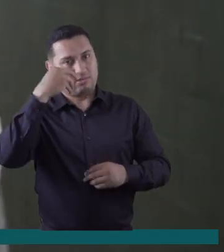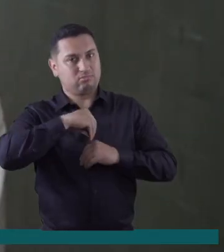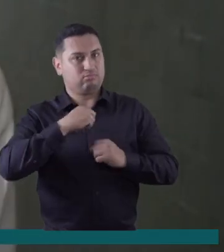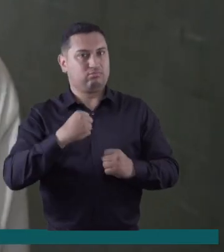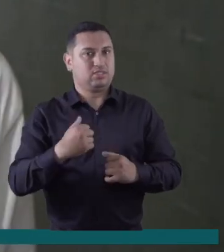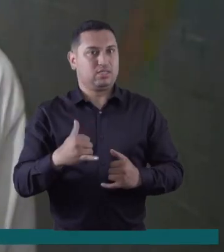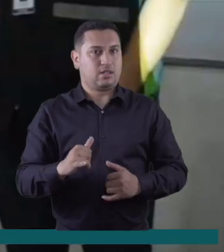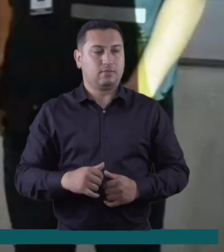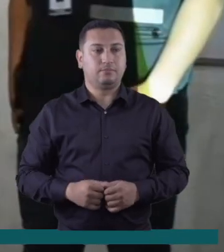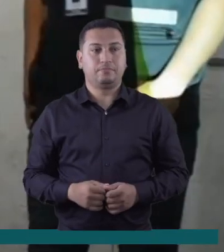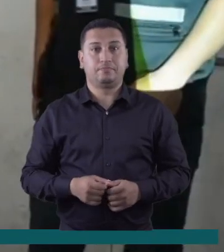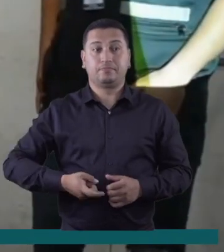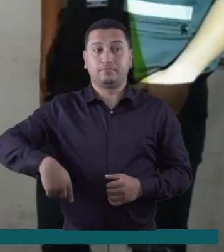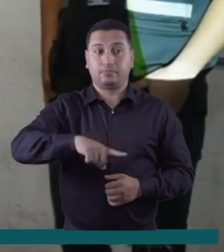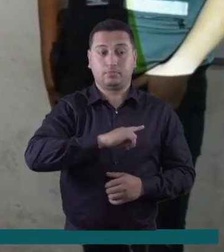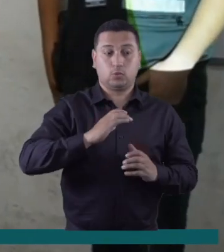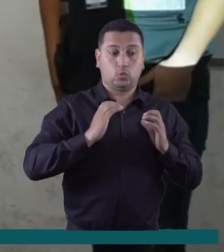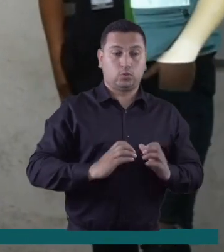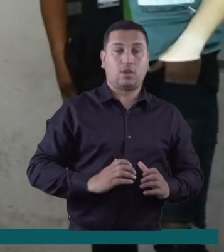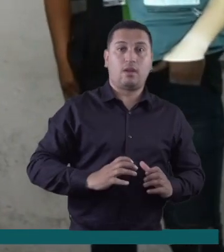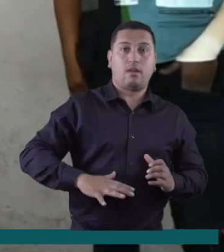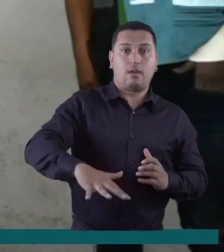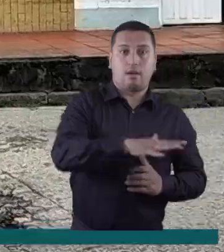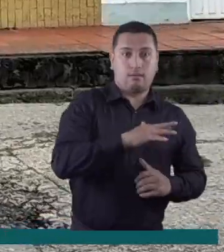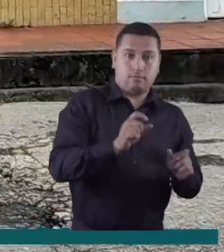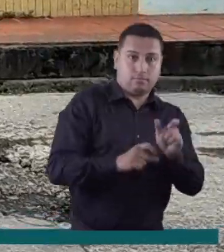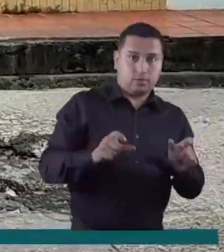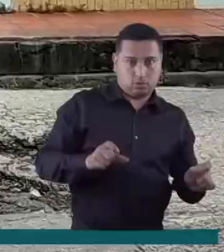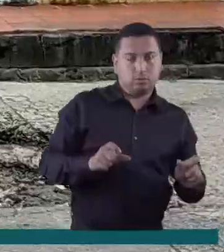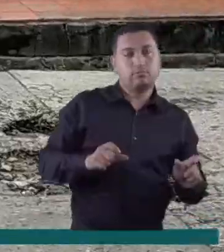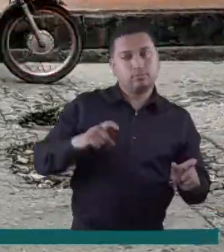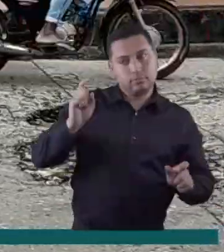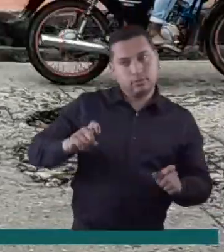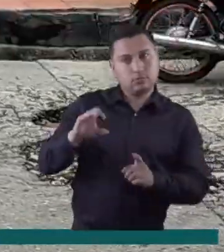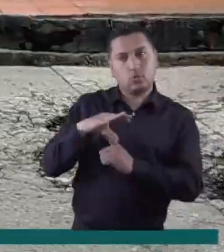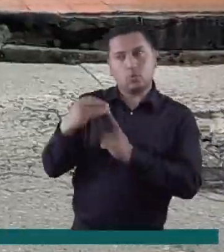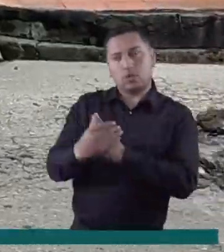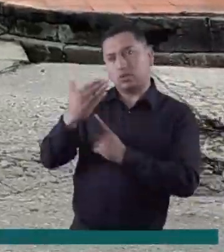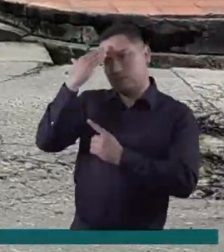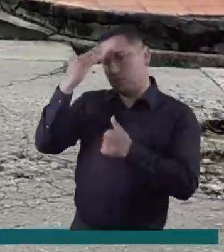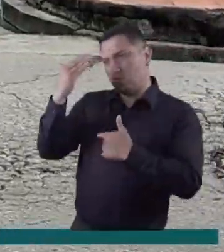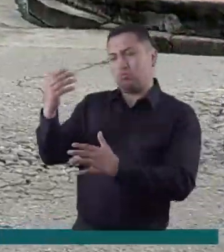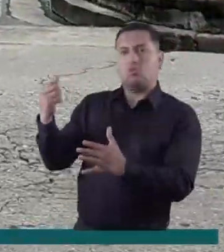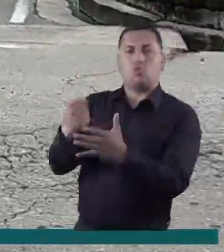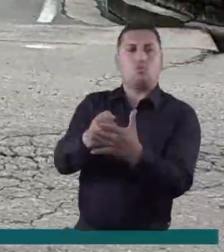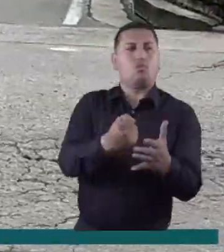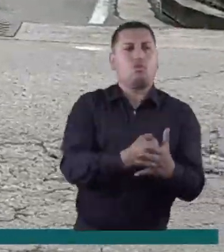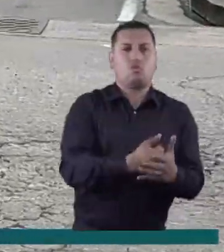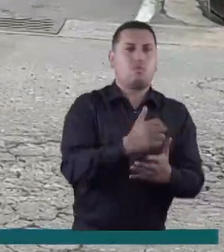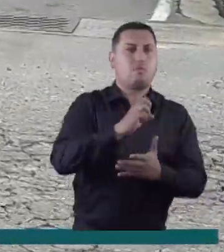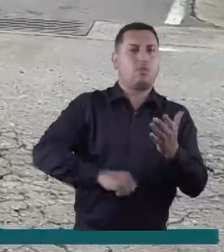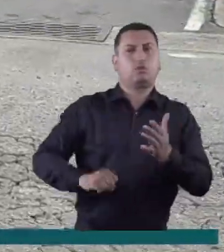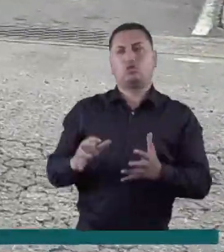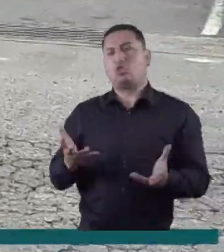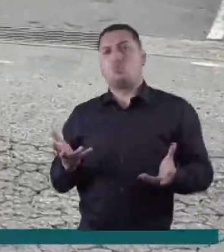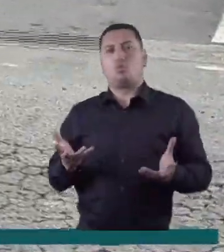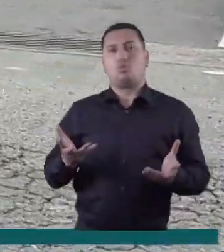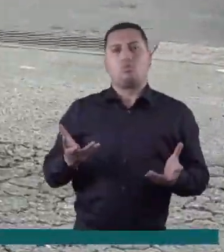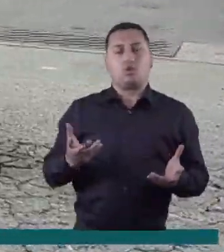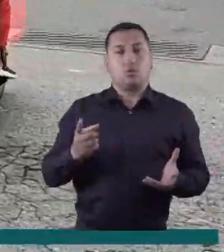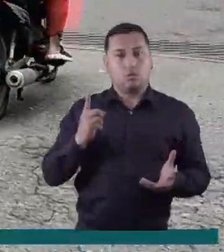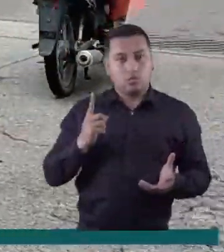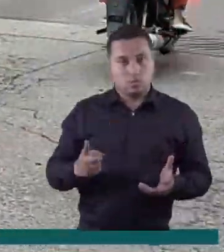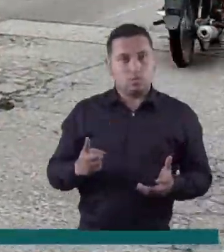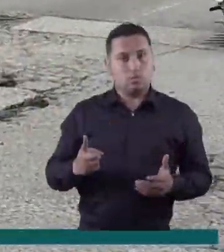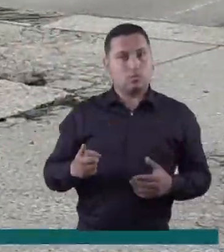saber qué debo hacer. Es responsabilidad de la ciudadanía generar una cultura para evitar la accidentalidad y las muertes fatales como